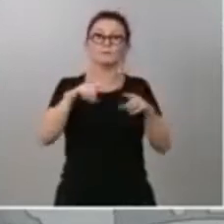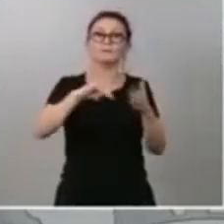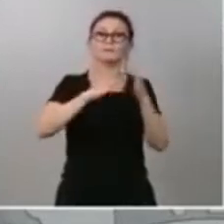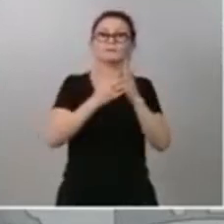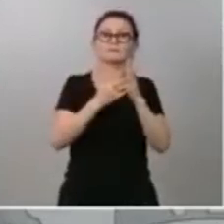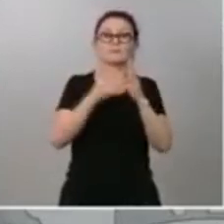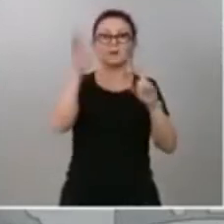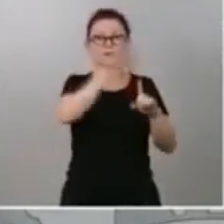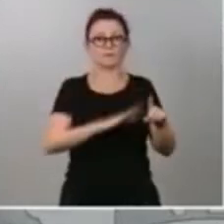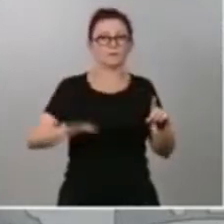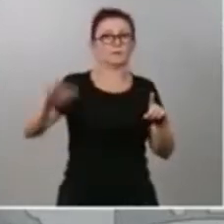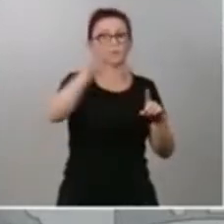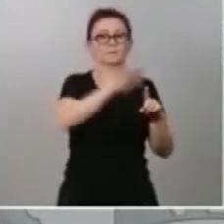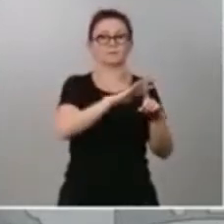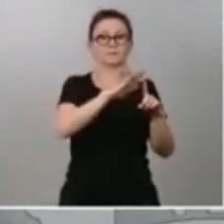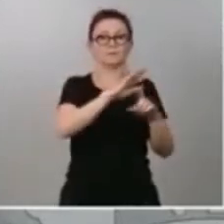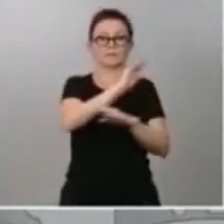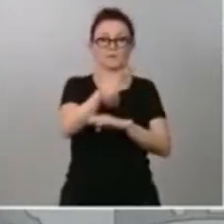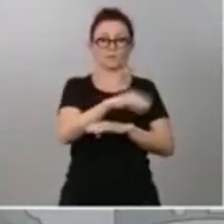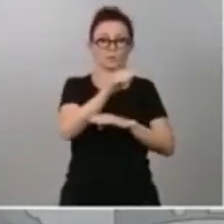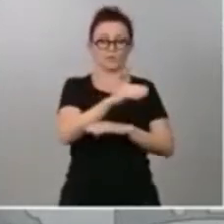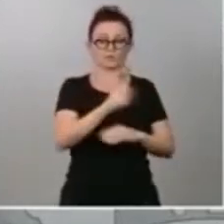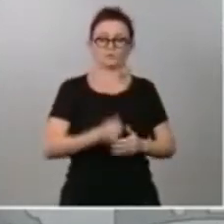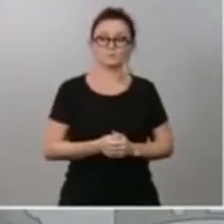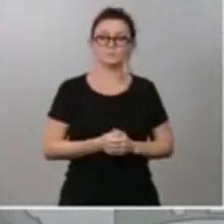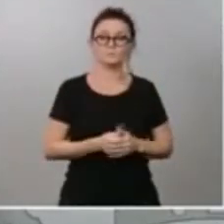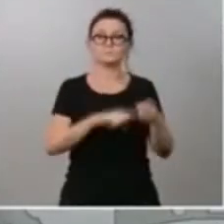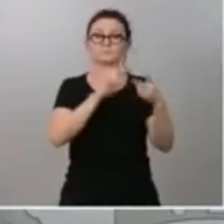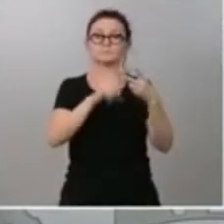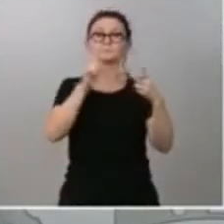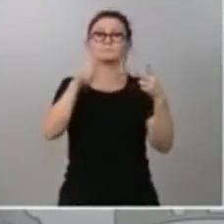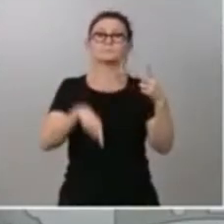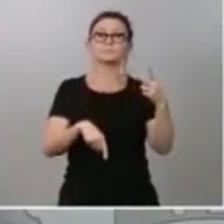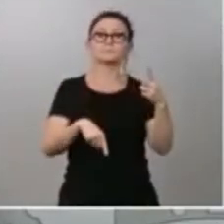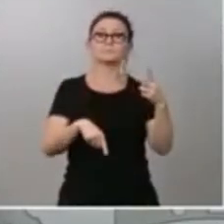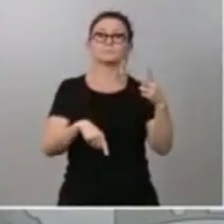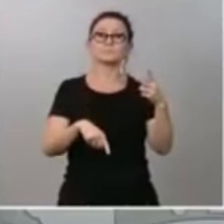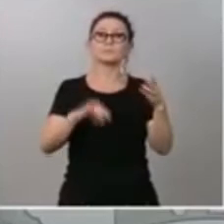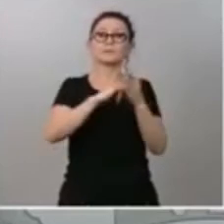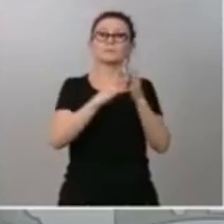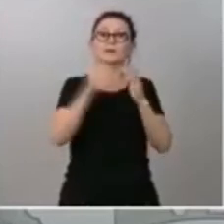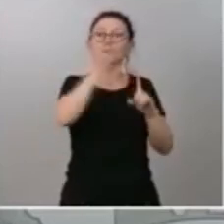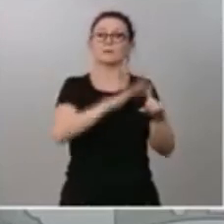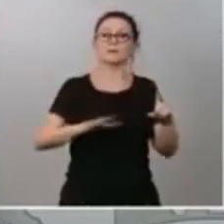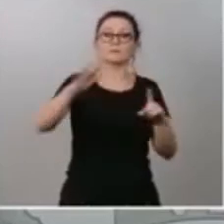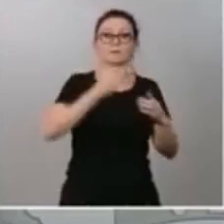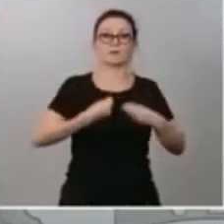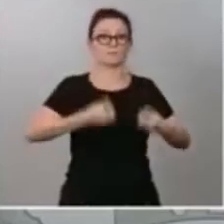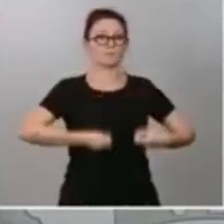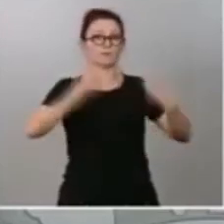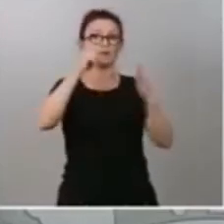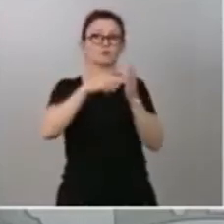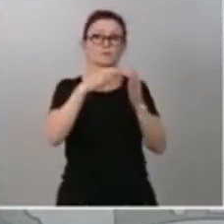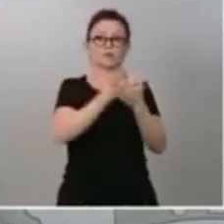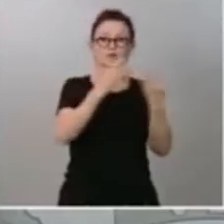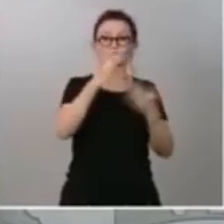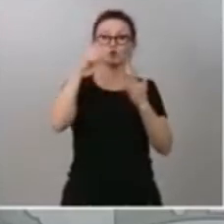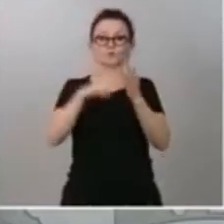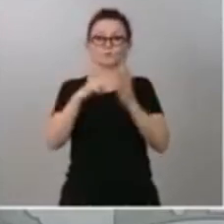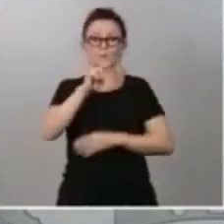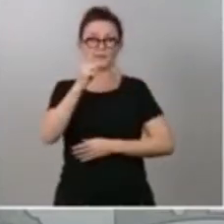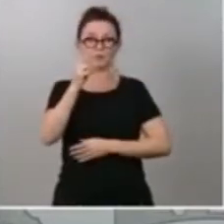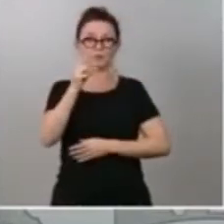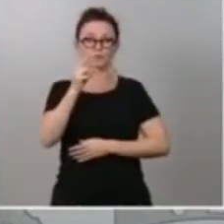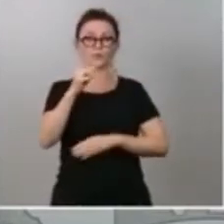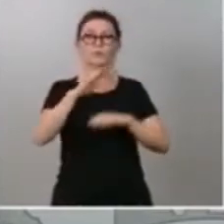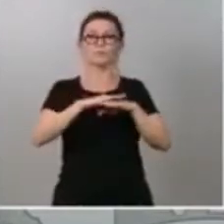En segundo lugar, reorientaremos el Plan Estatal de Vivienda 2018-2021 para impulsar el alquiler